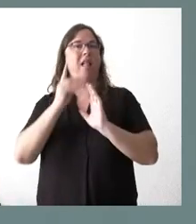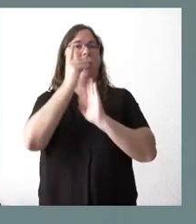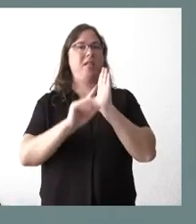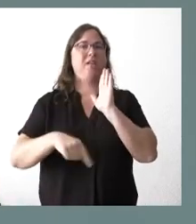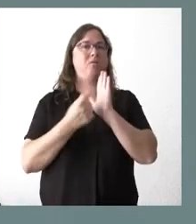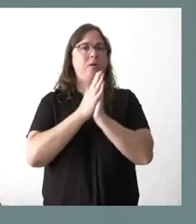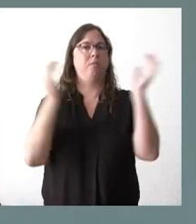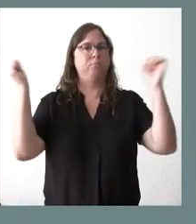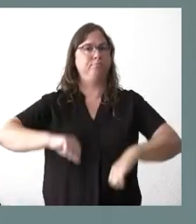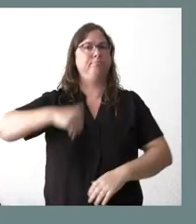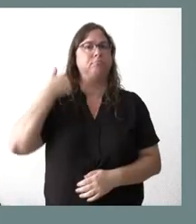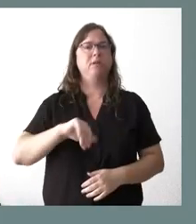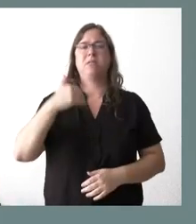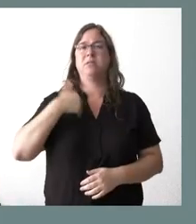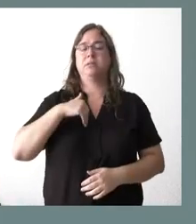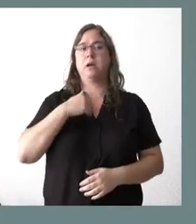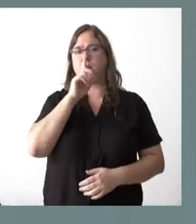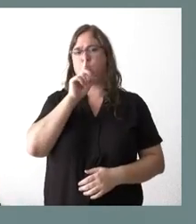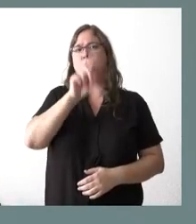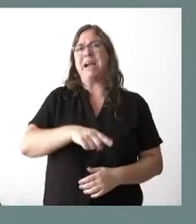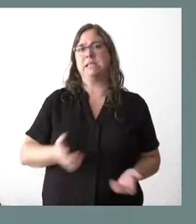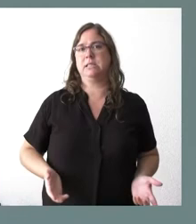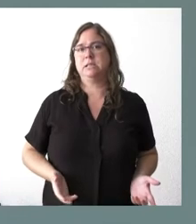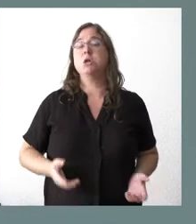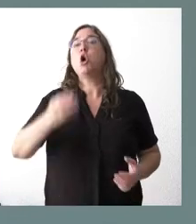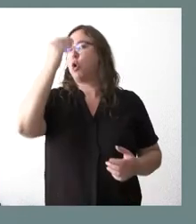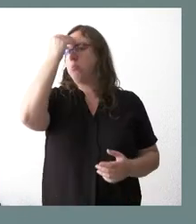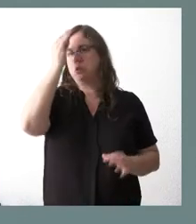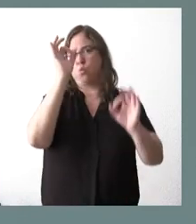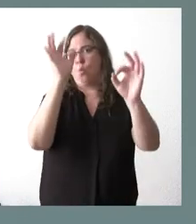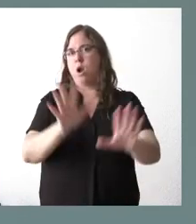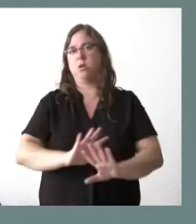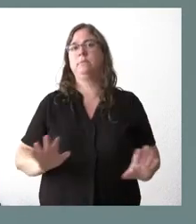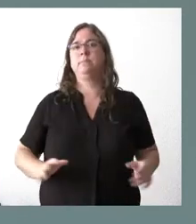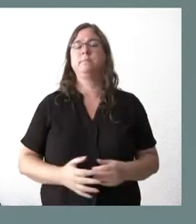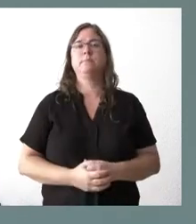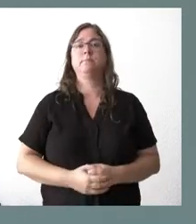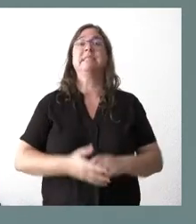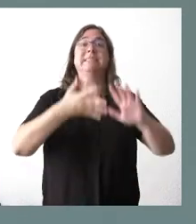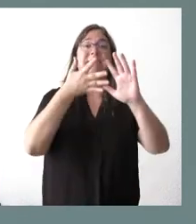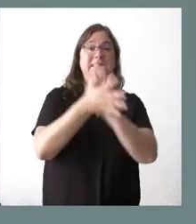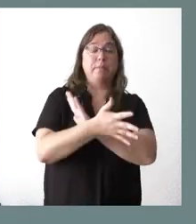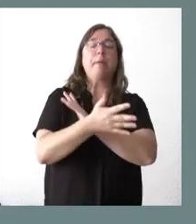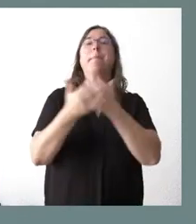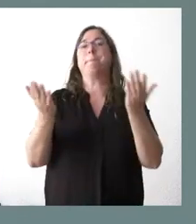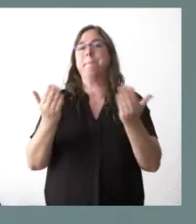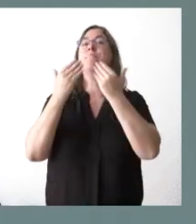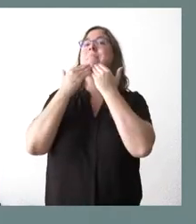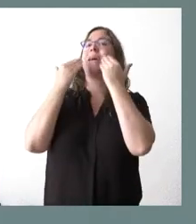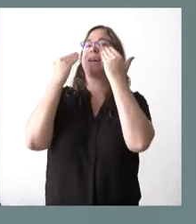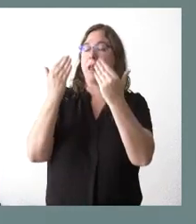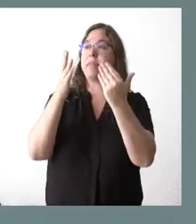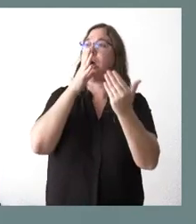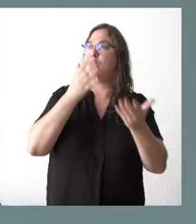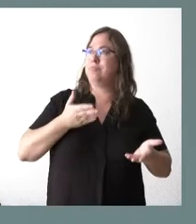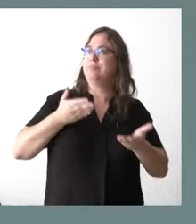aprobó y que ya llevamos con un mes de vigencia. Seguimos pensando lo mismo que pensábamos entonces. Es decir, que agradecemos que se nos invite ahora.